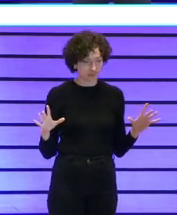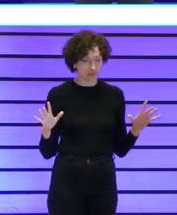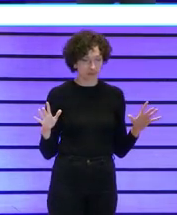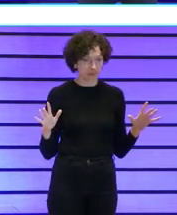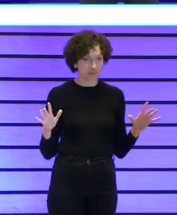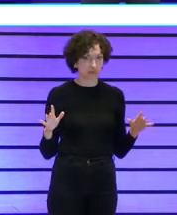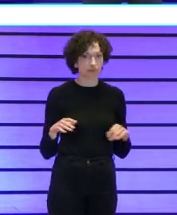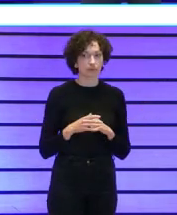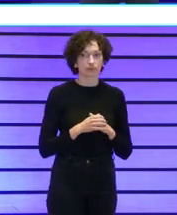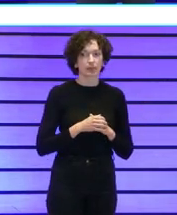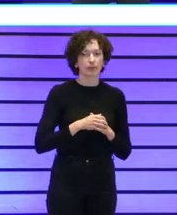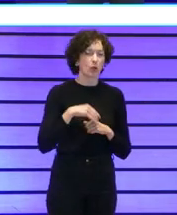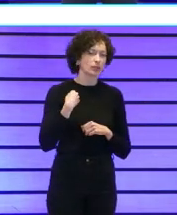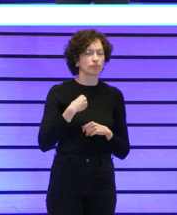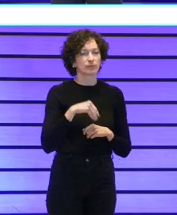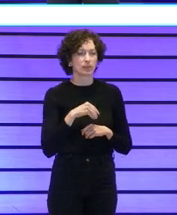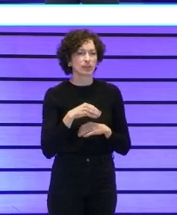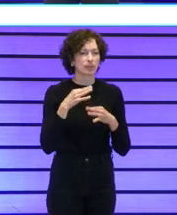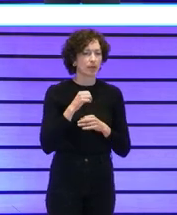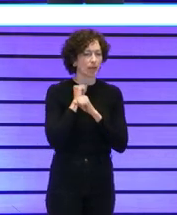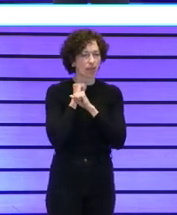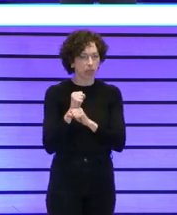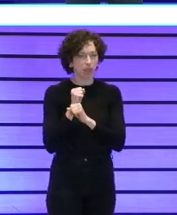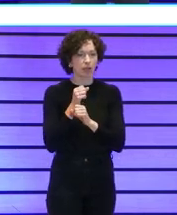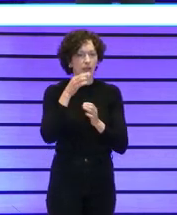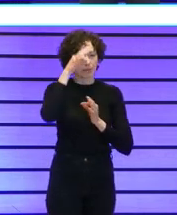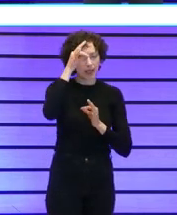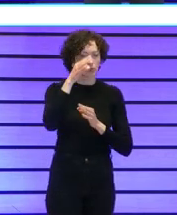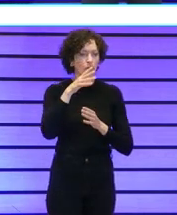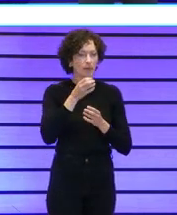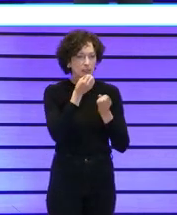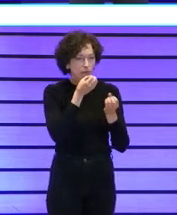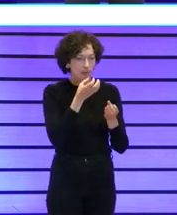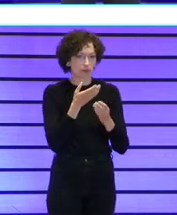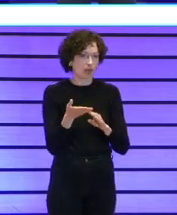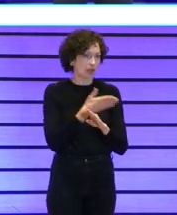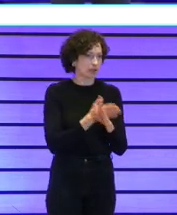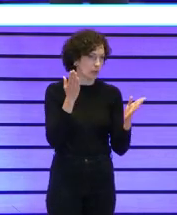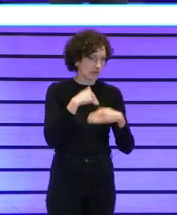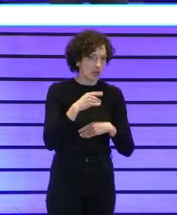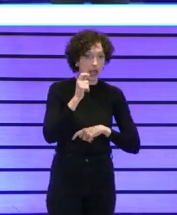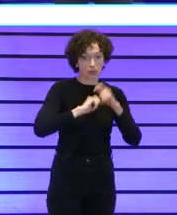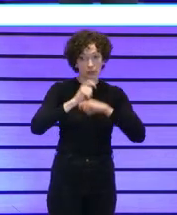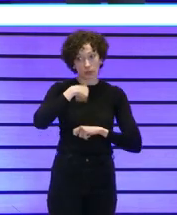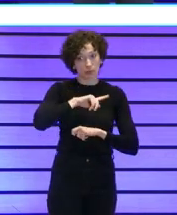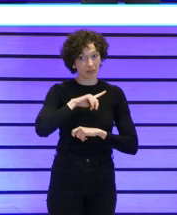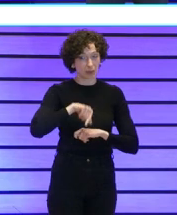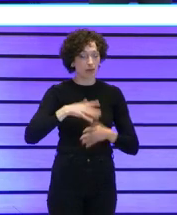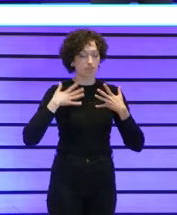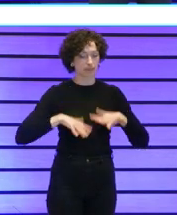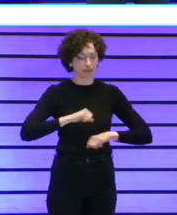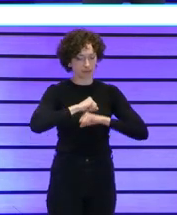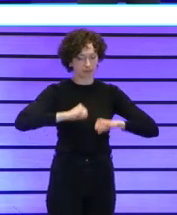la cultura del dato y de la información no no está bueno nuestra organización al menos no estaba bien arraigada